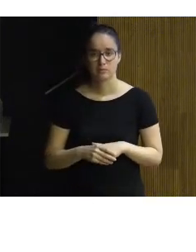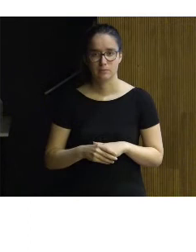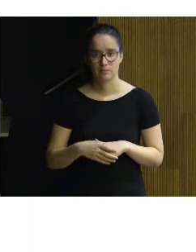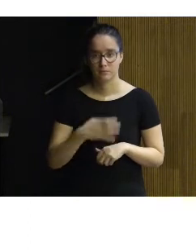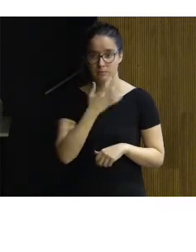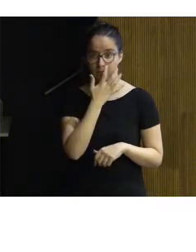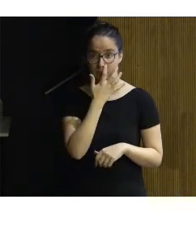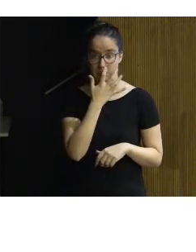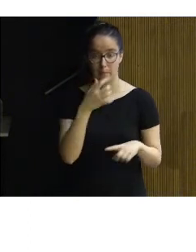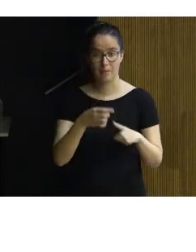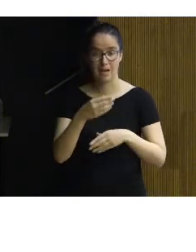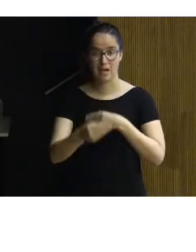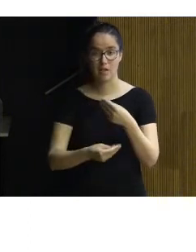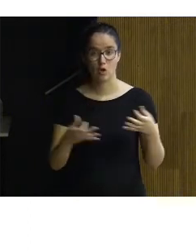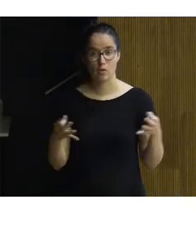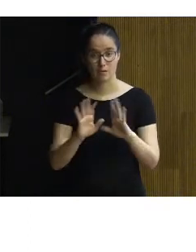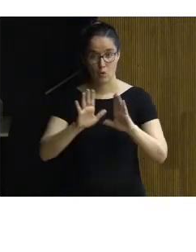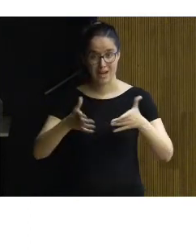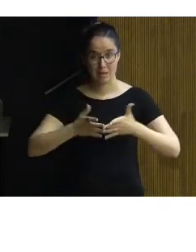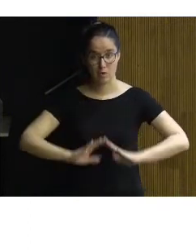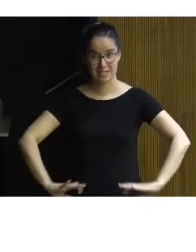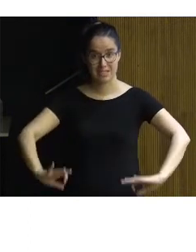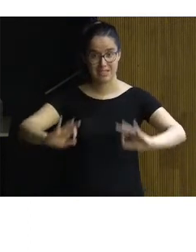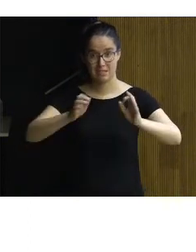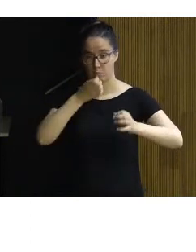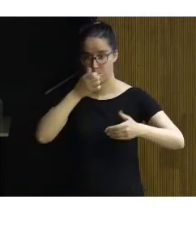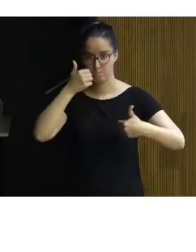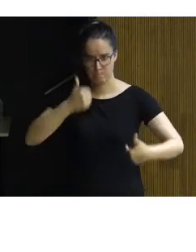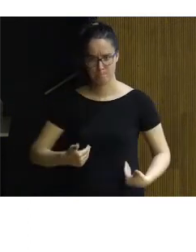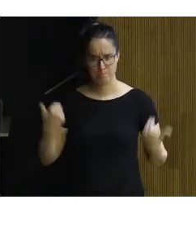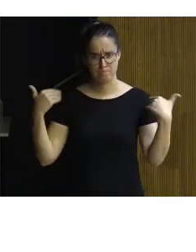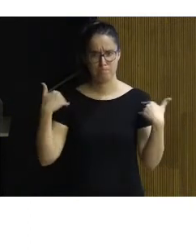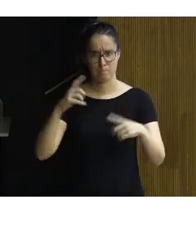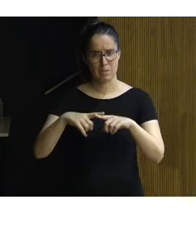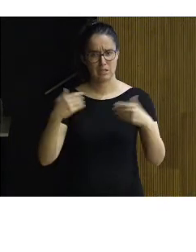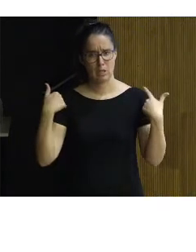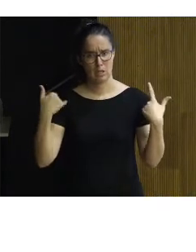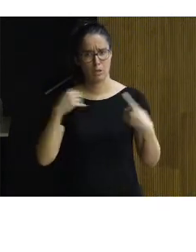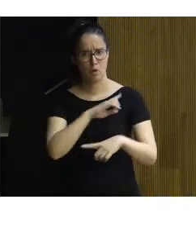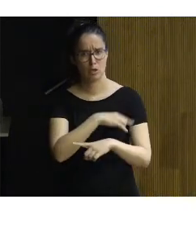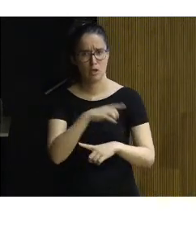y que para hacerlo es imprescindible un equipo específico, buen estado físico y espíritu de deporte y aventura.